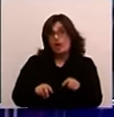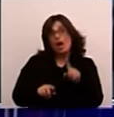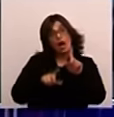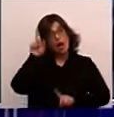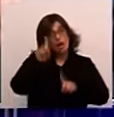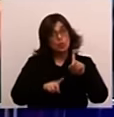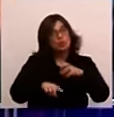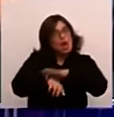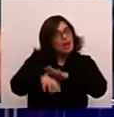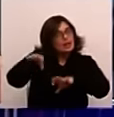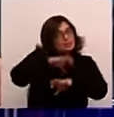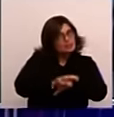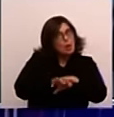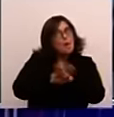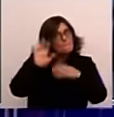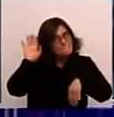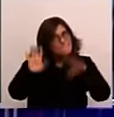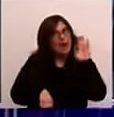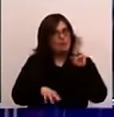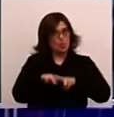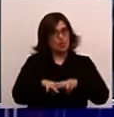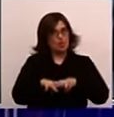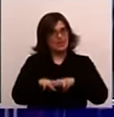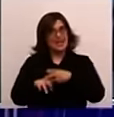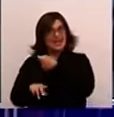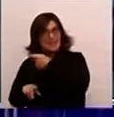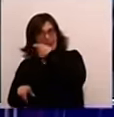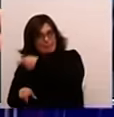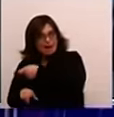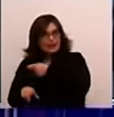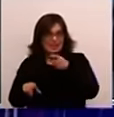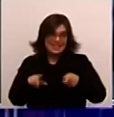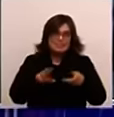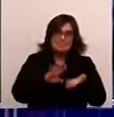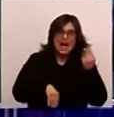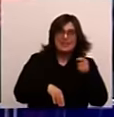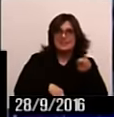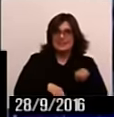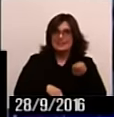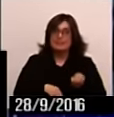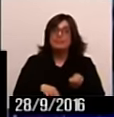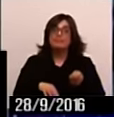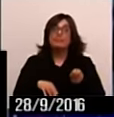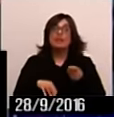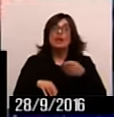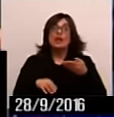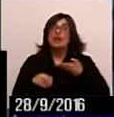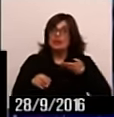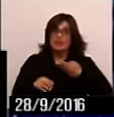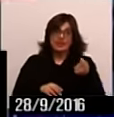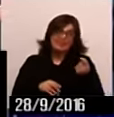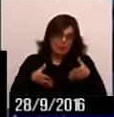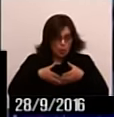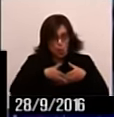antropólogos más que en Sal Cipués, en Mataojo. Y bueno, después el episodio de Yacaré Cururú es una celada de los indios. Bernabé viene con una tropa